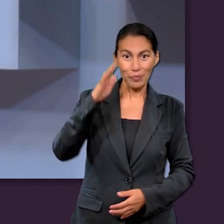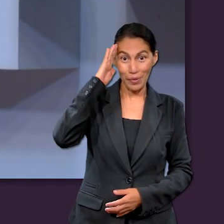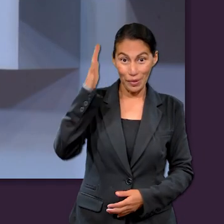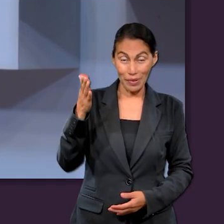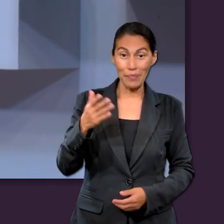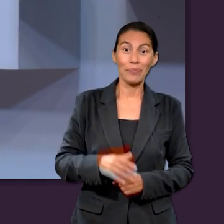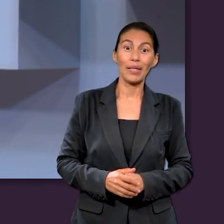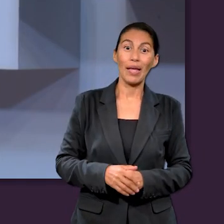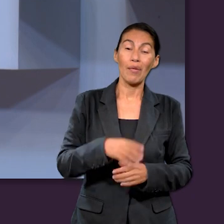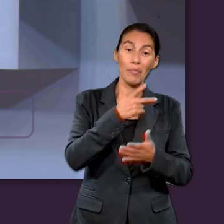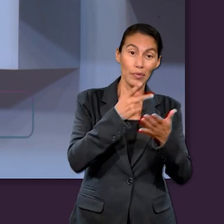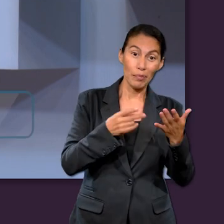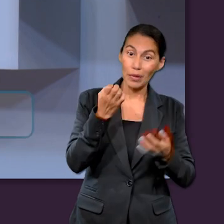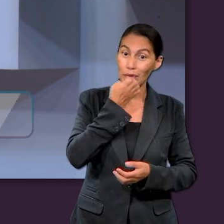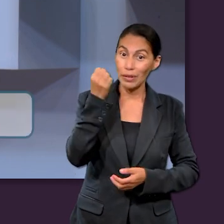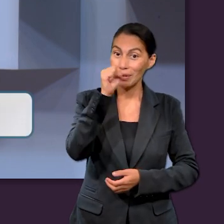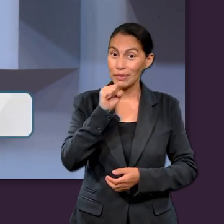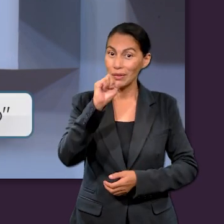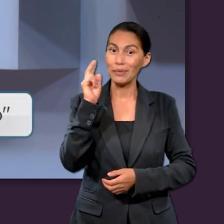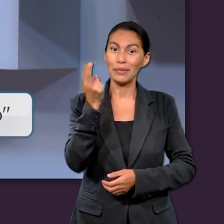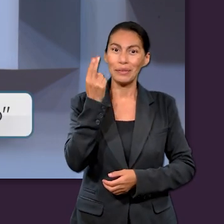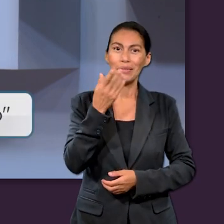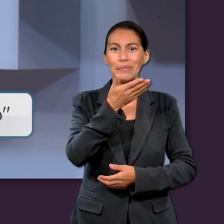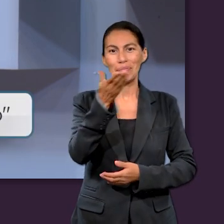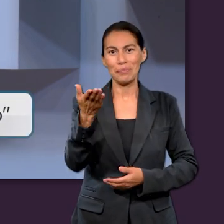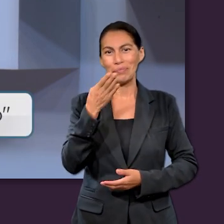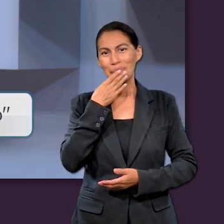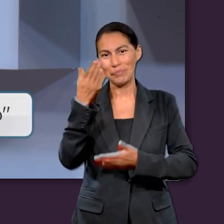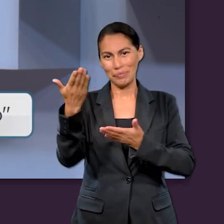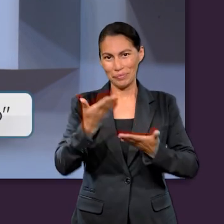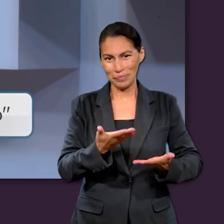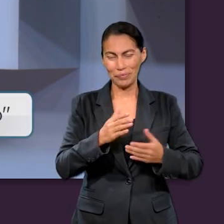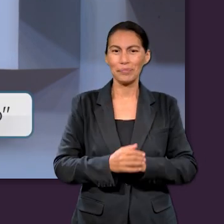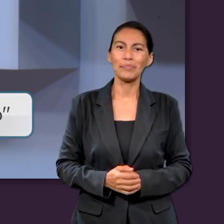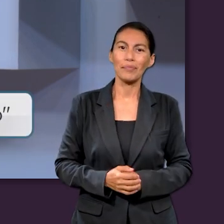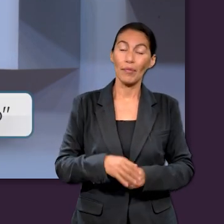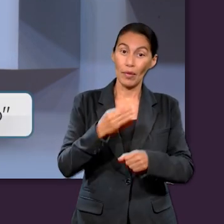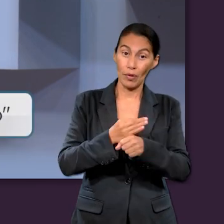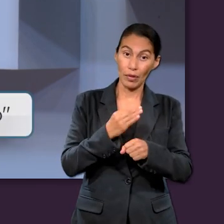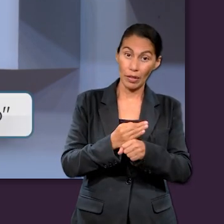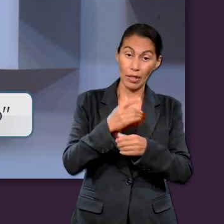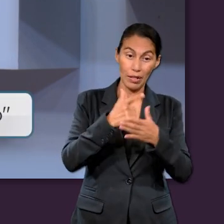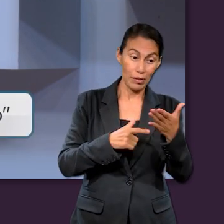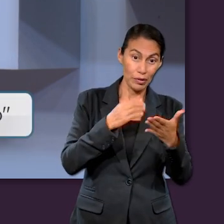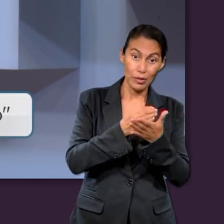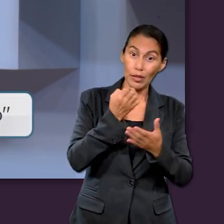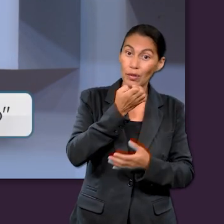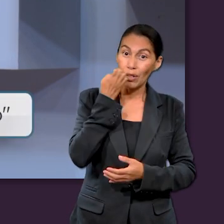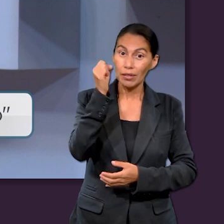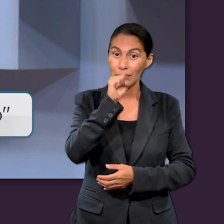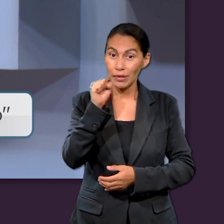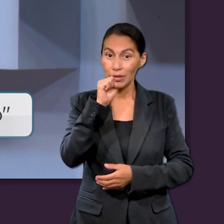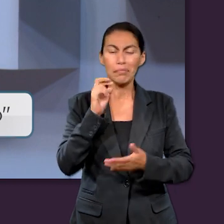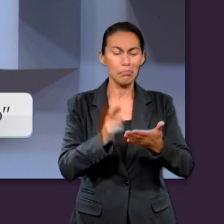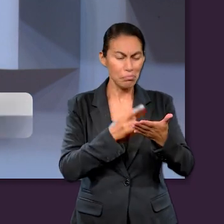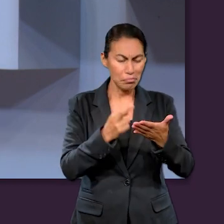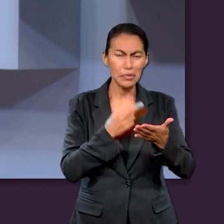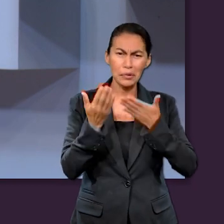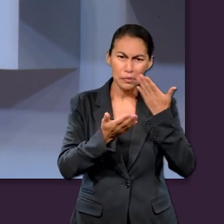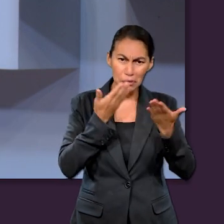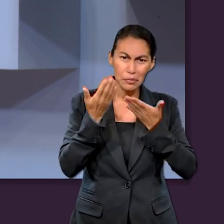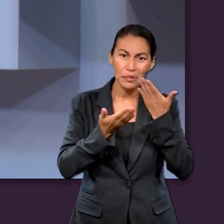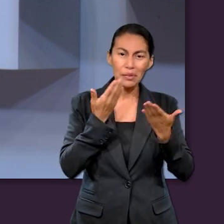Bienvenidos a su programa Escuela Sabática Universitaria. En este programa vamos a hacer un repaso de la lección de Escuela Sabática.